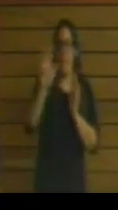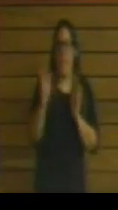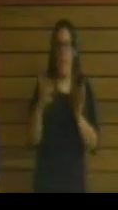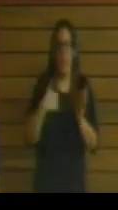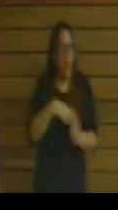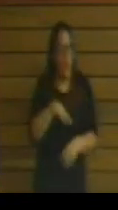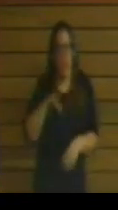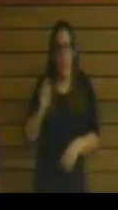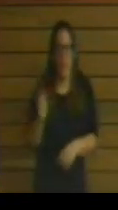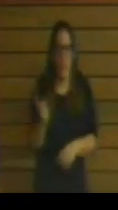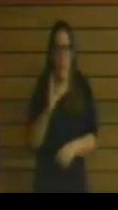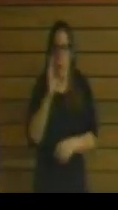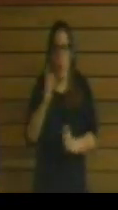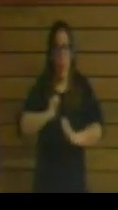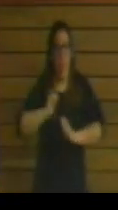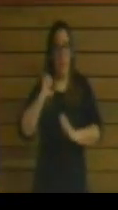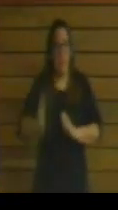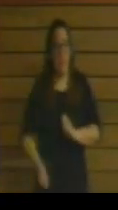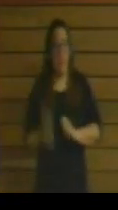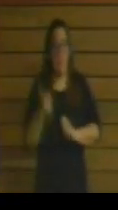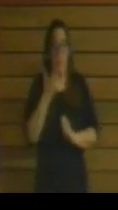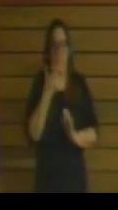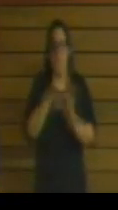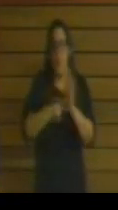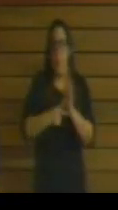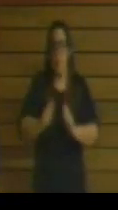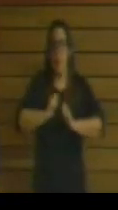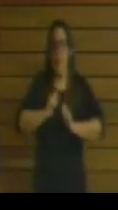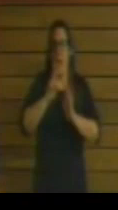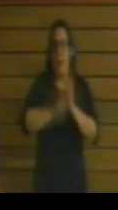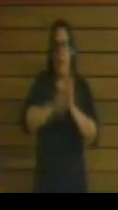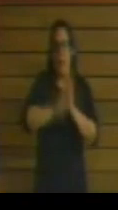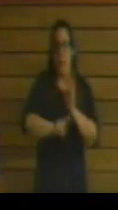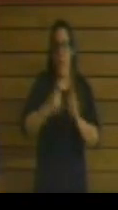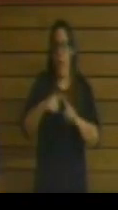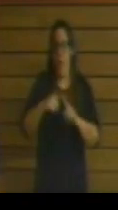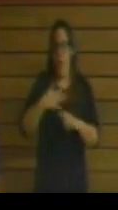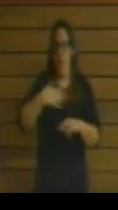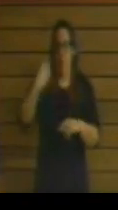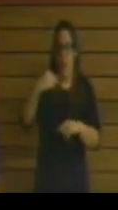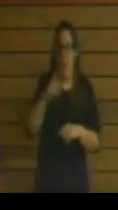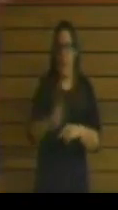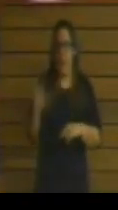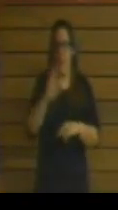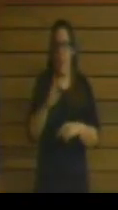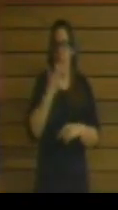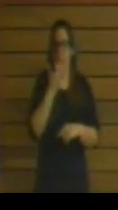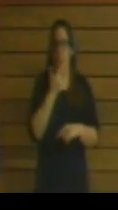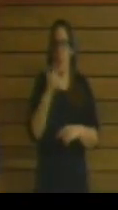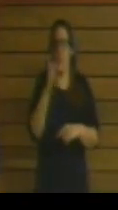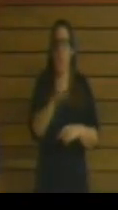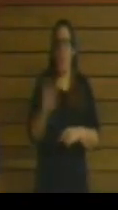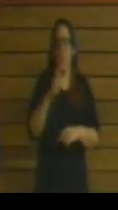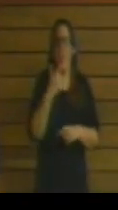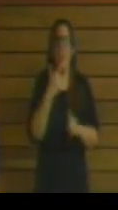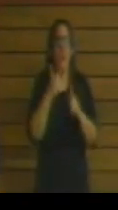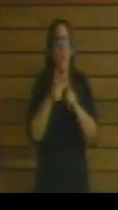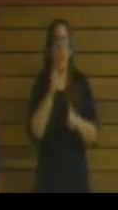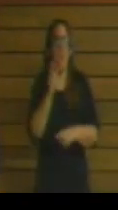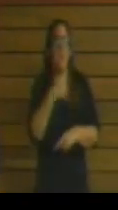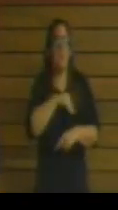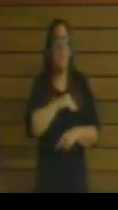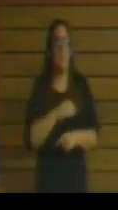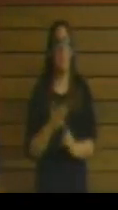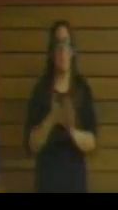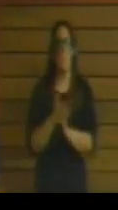enriquece, si la normativa que nos regule, nos guste más menos o nada, es la foral, es la nacional, y cuando digo nacional me refiero a España, y como no